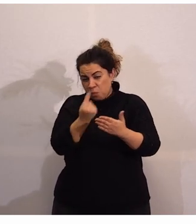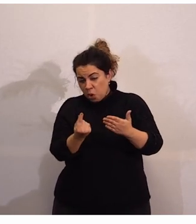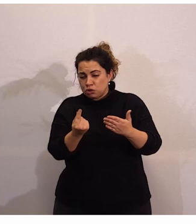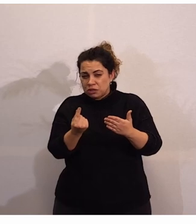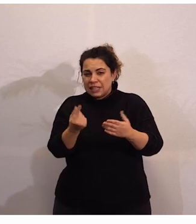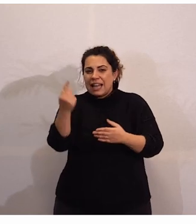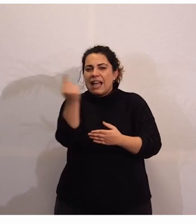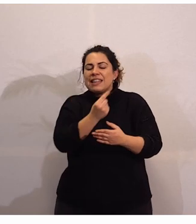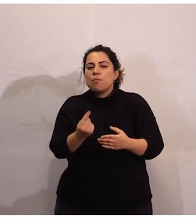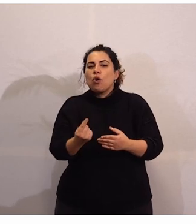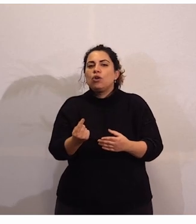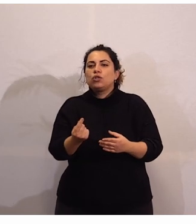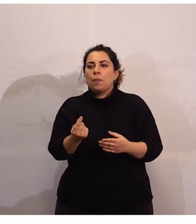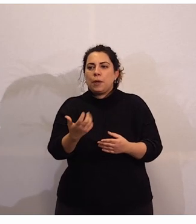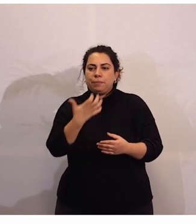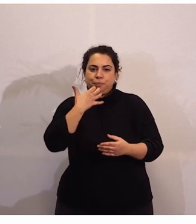dibujos que, por ejemplo,